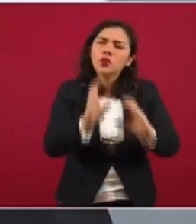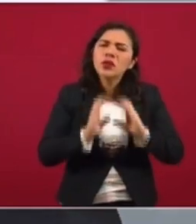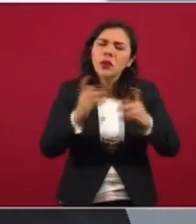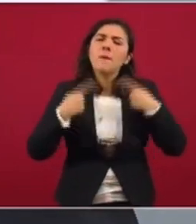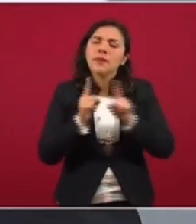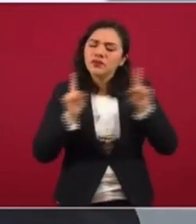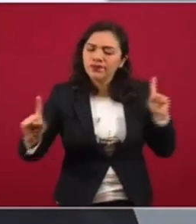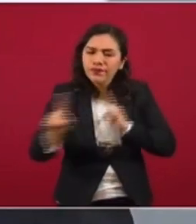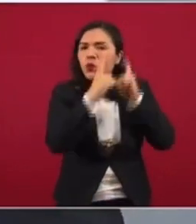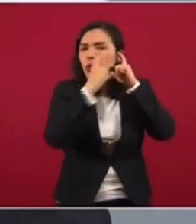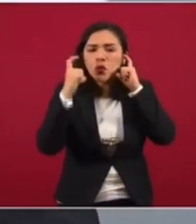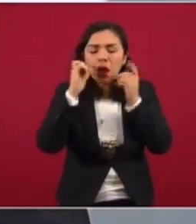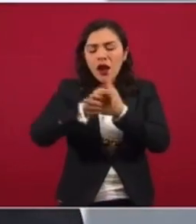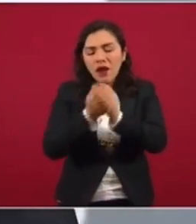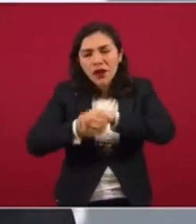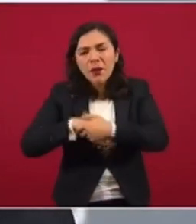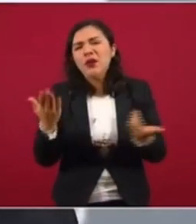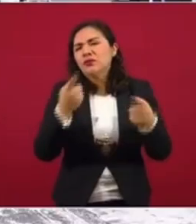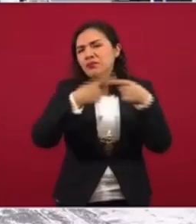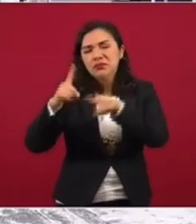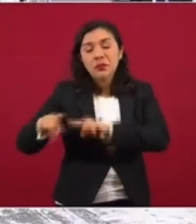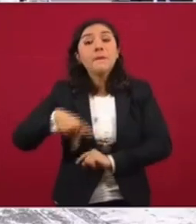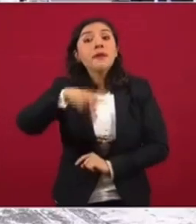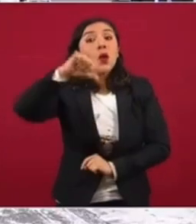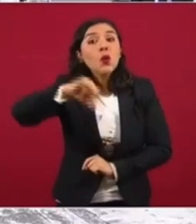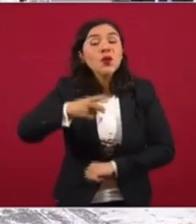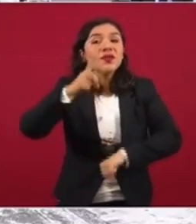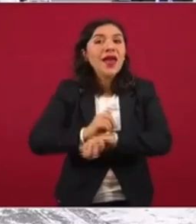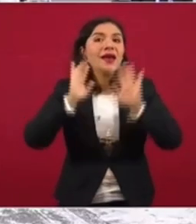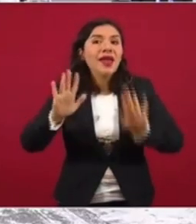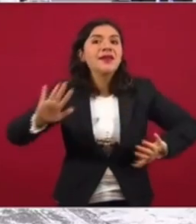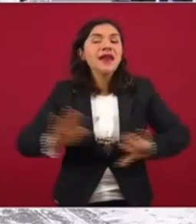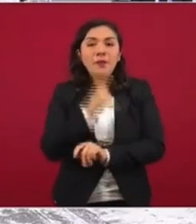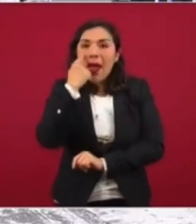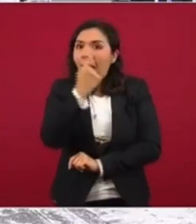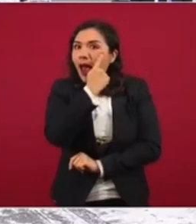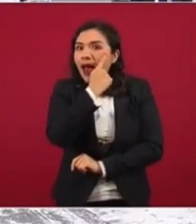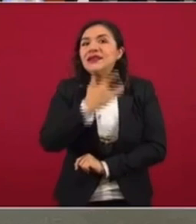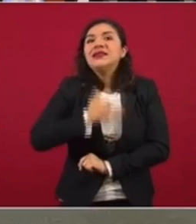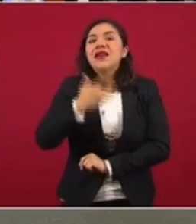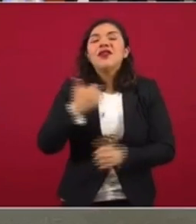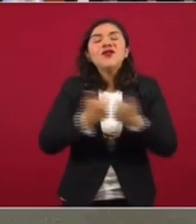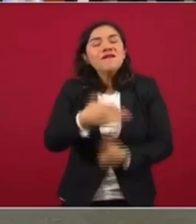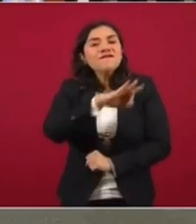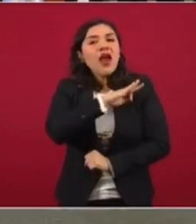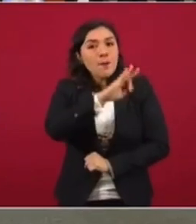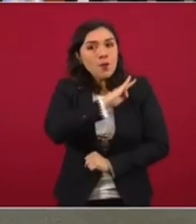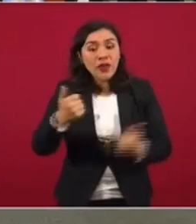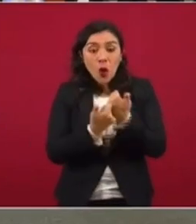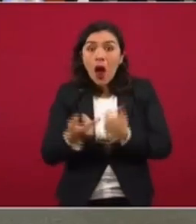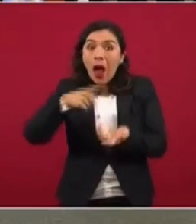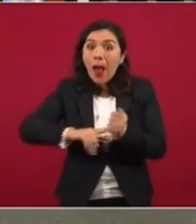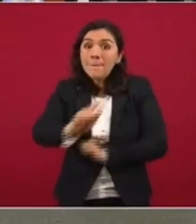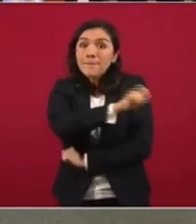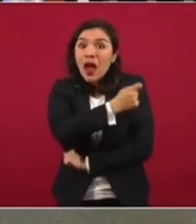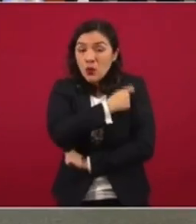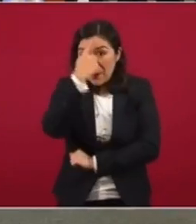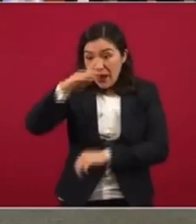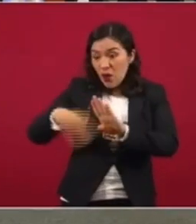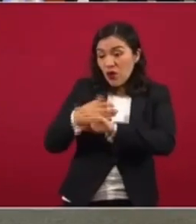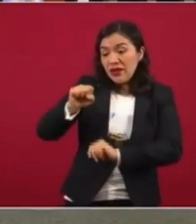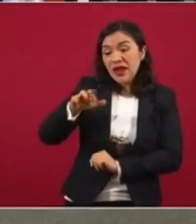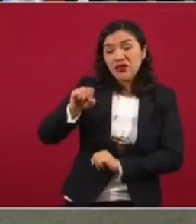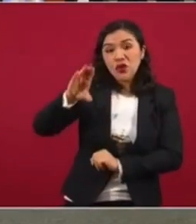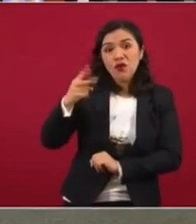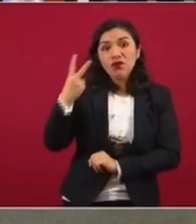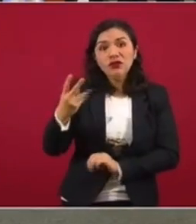la sana distancia, el cubrebocas, el lavado de manos, etc. Pero hoy cambia definitivamente la perspectiva. Hoy tenemos la esperanza de que con la vacuna contra el virus SARS-CoV-2